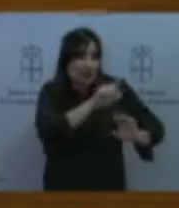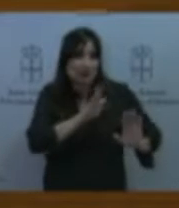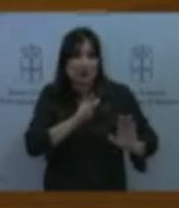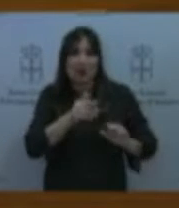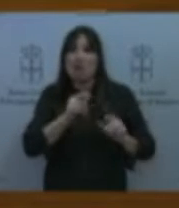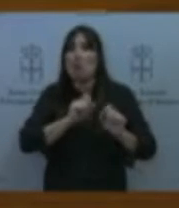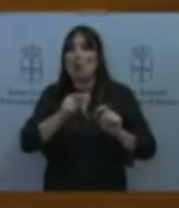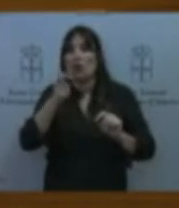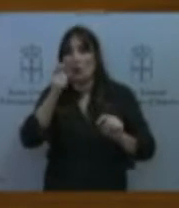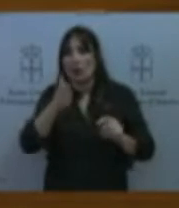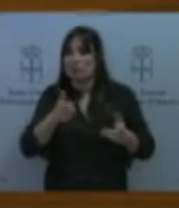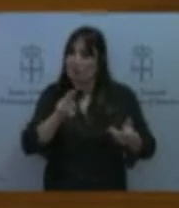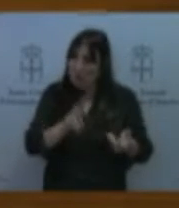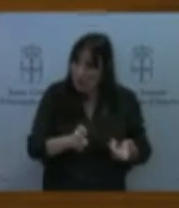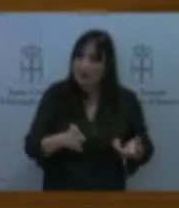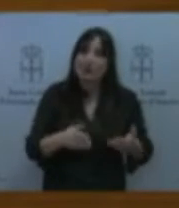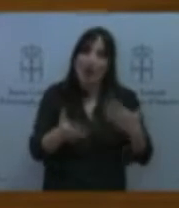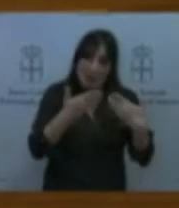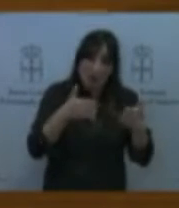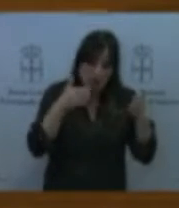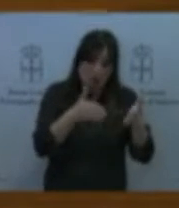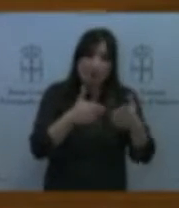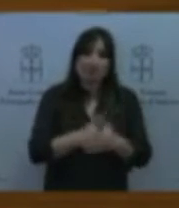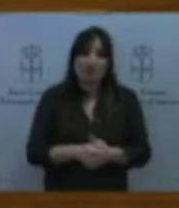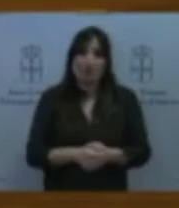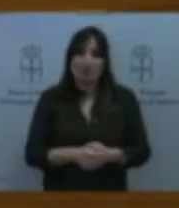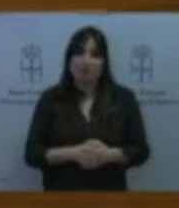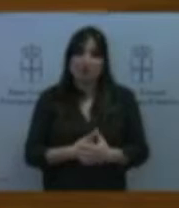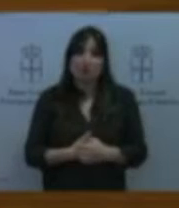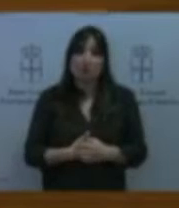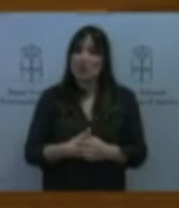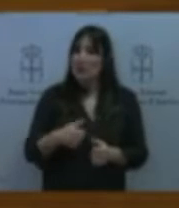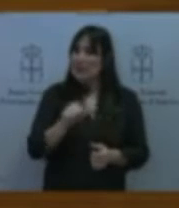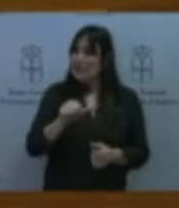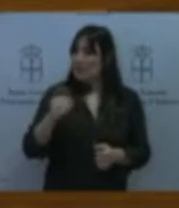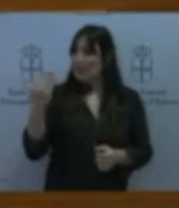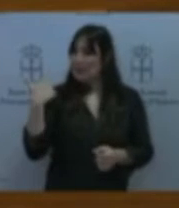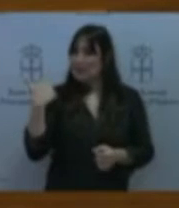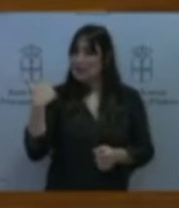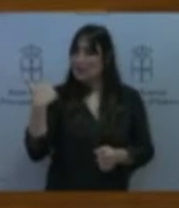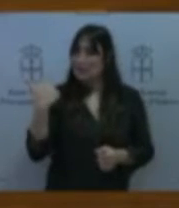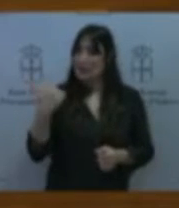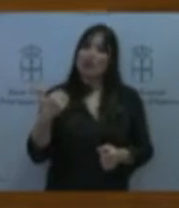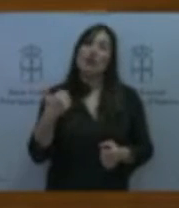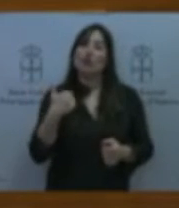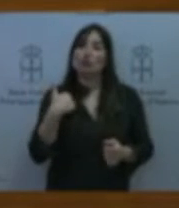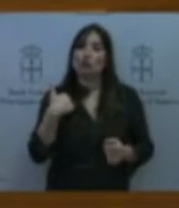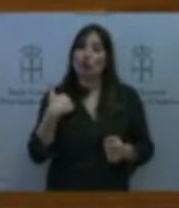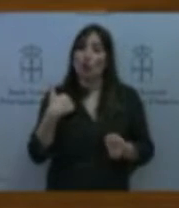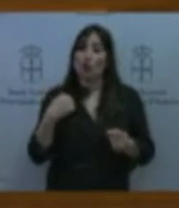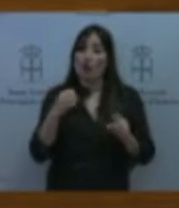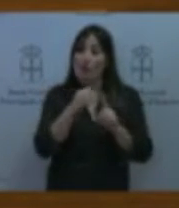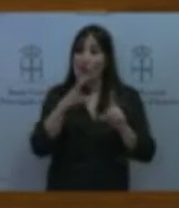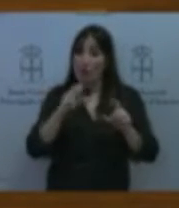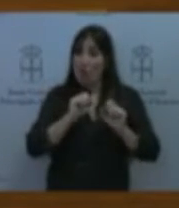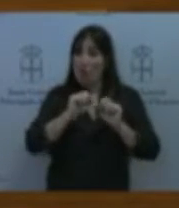porque unas semanas más atrás en vez de ir a reunirme con el foro de movilidad de Gijón iba a reunirme con una plataforma